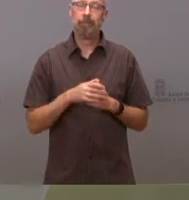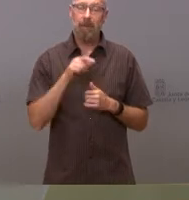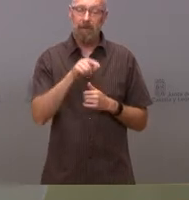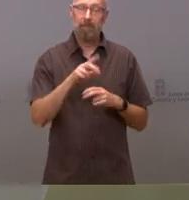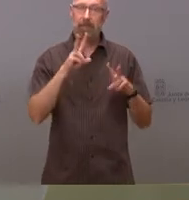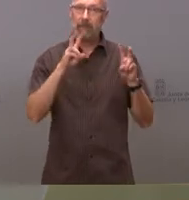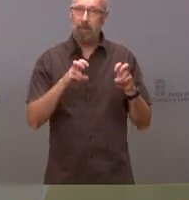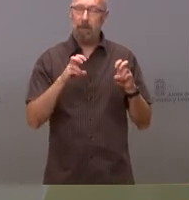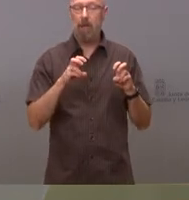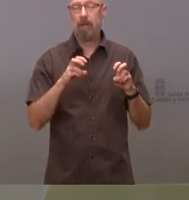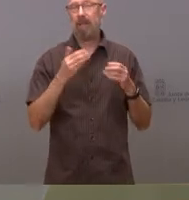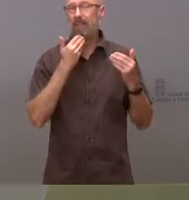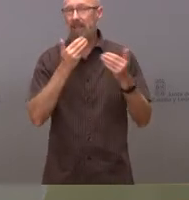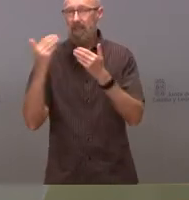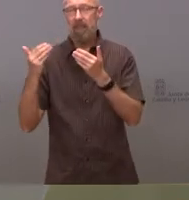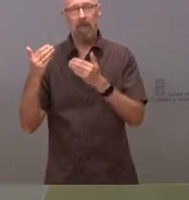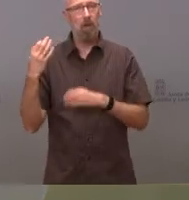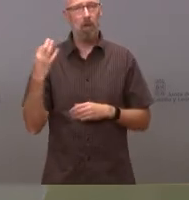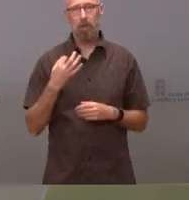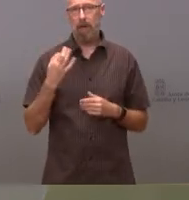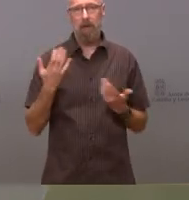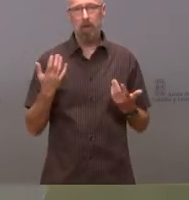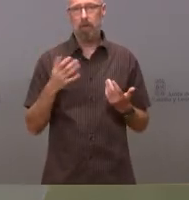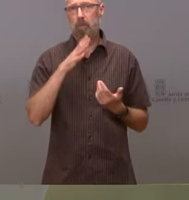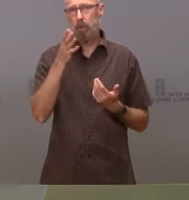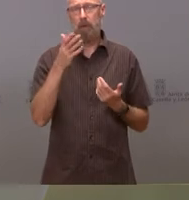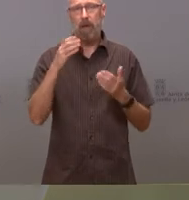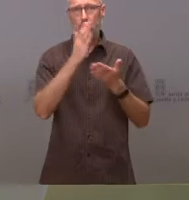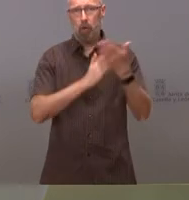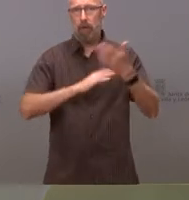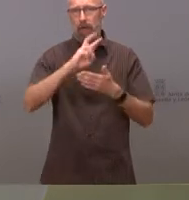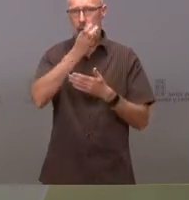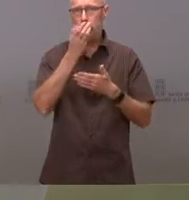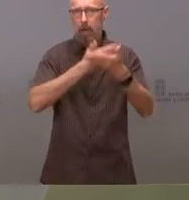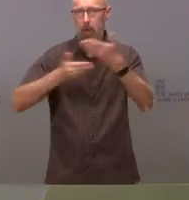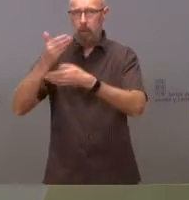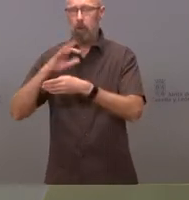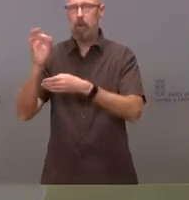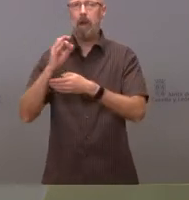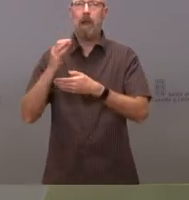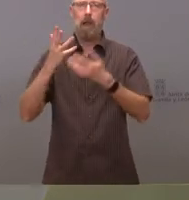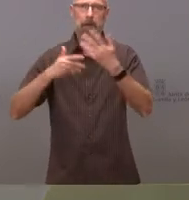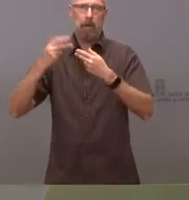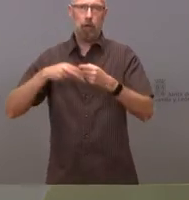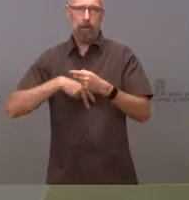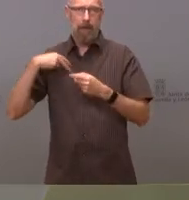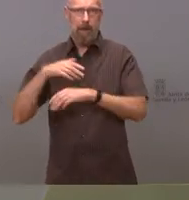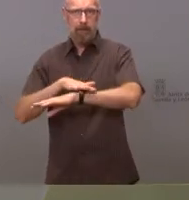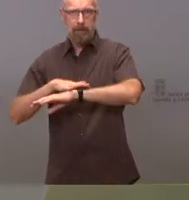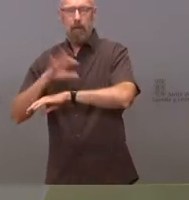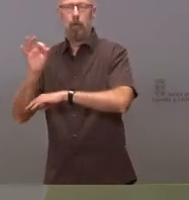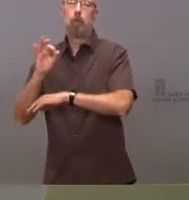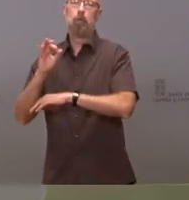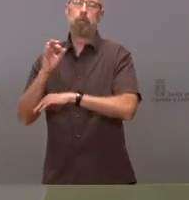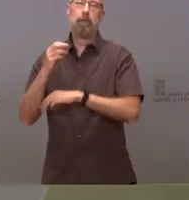el agradecimiento lo he hecho ya a las comunidades autónomas, a las administraciones que han colaborado, tanto la Administración Real del Estado como la Diputación, con el propio Ayuntamiento